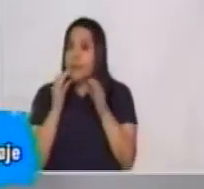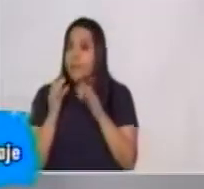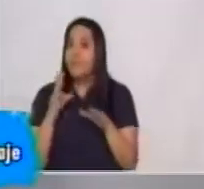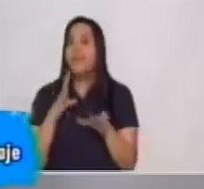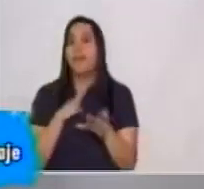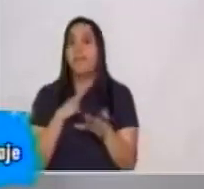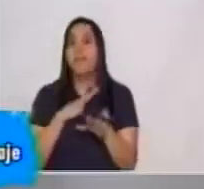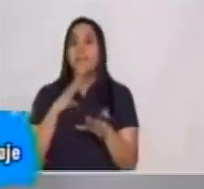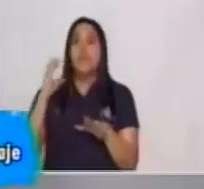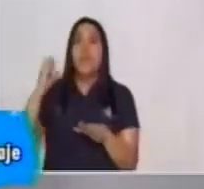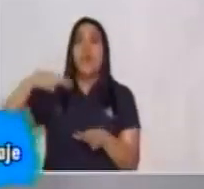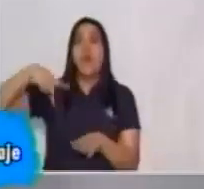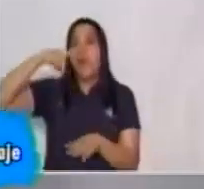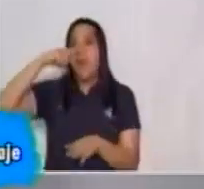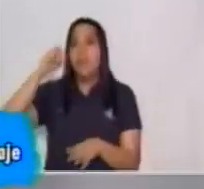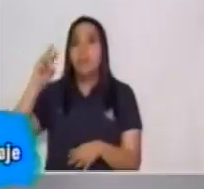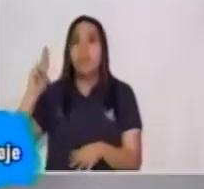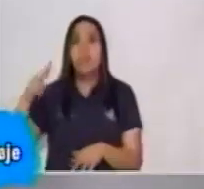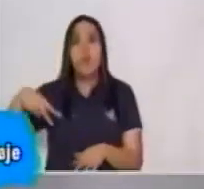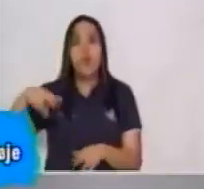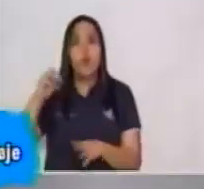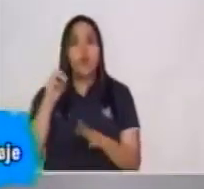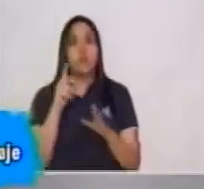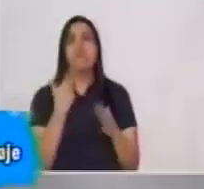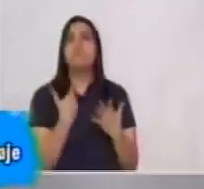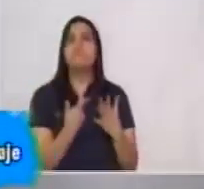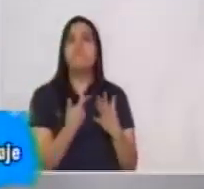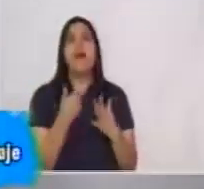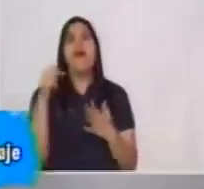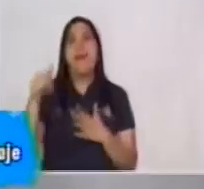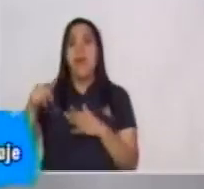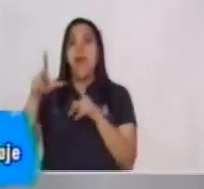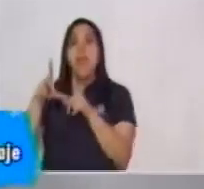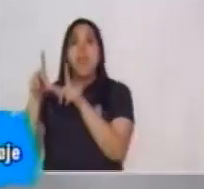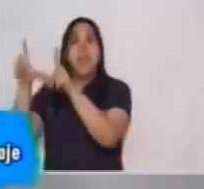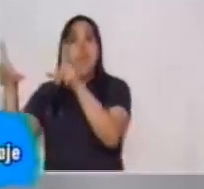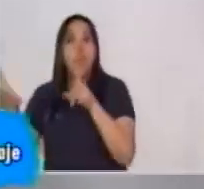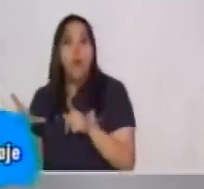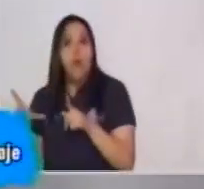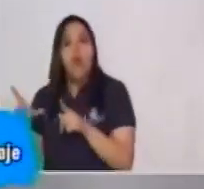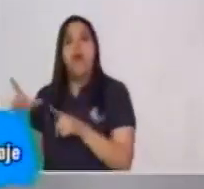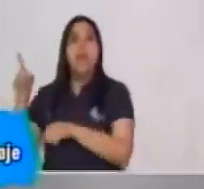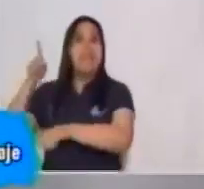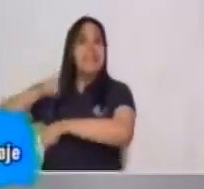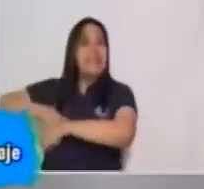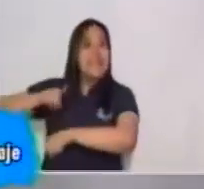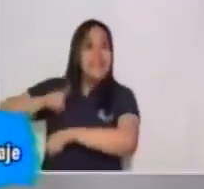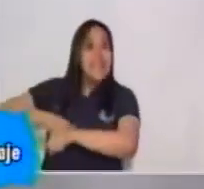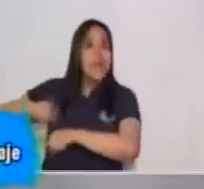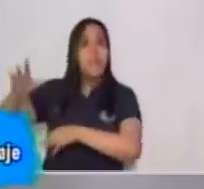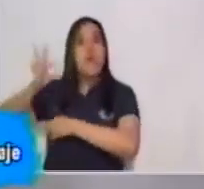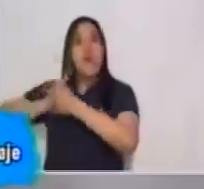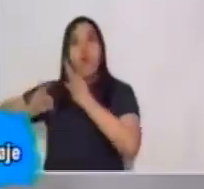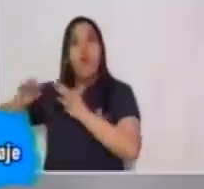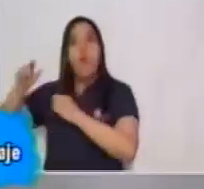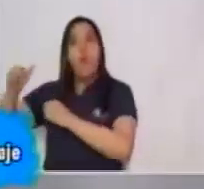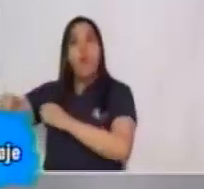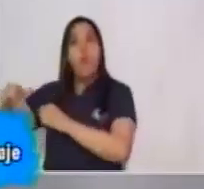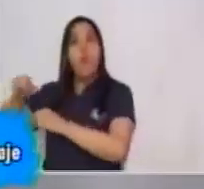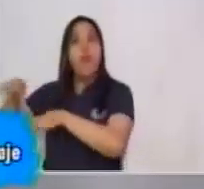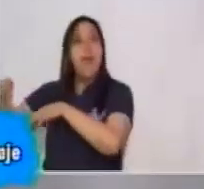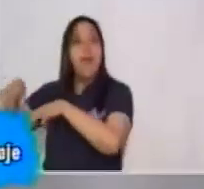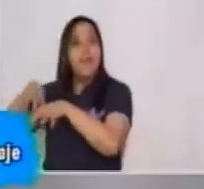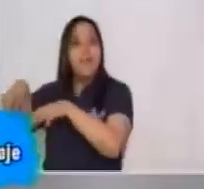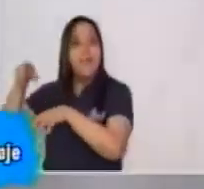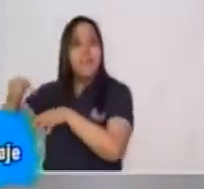un entorno. ¿Qué es el entorno? Es el lugar, el tiempo y la situación o el contexto en el que se